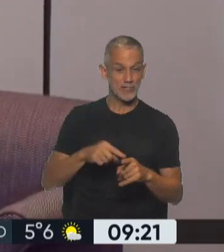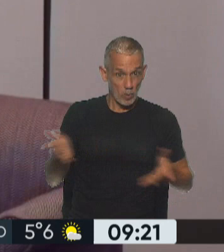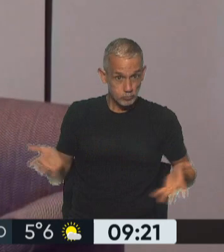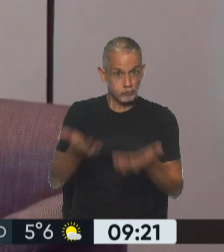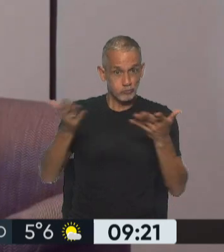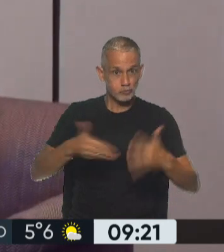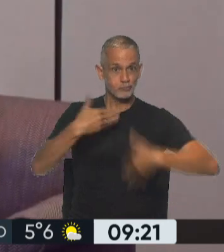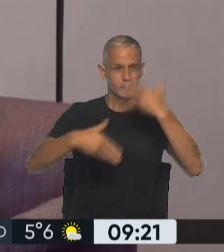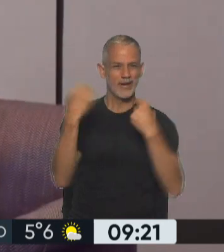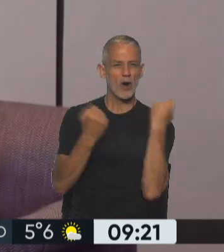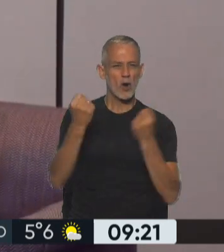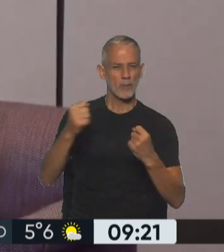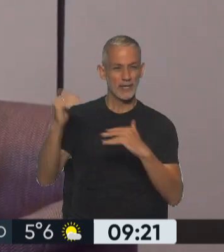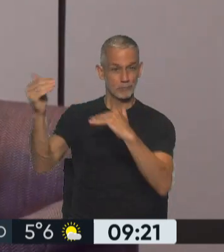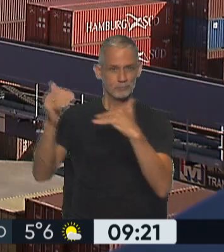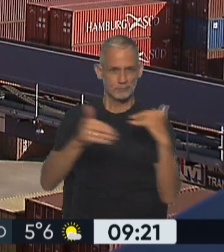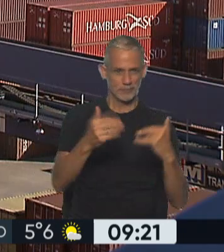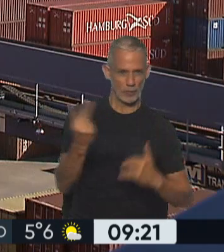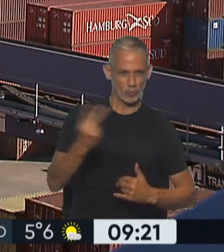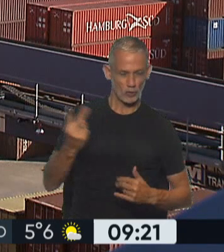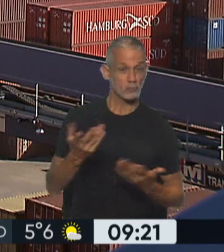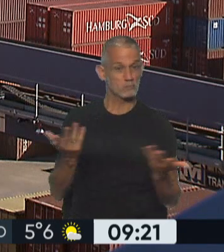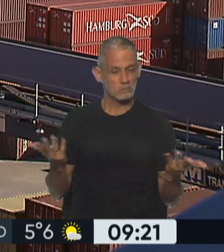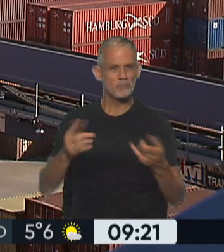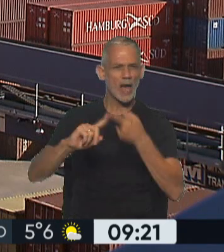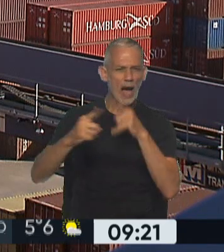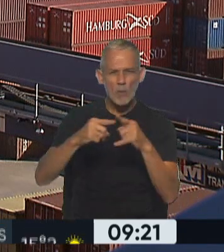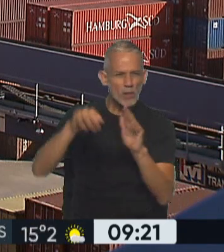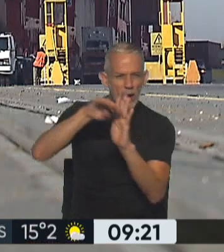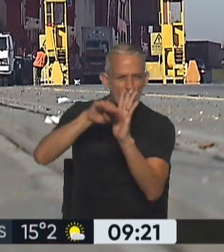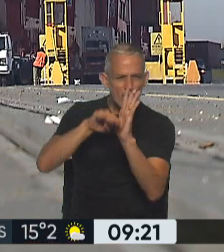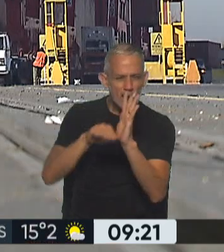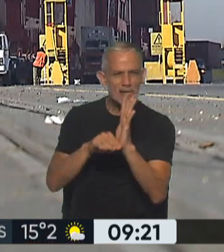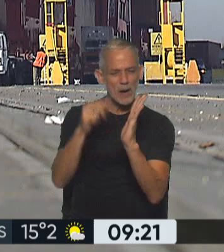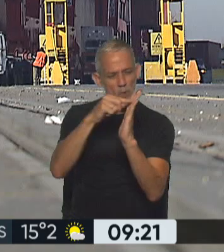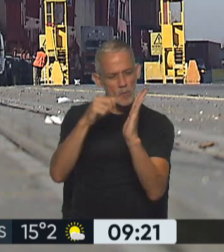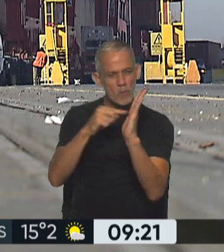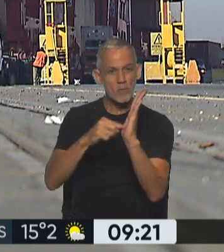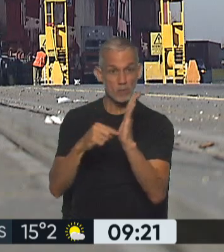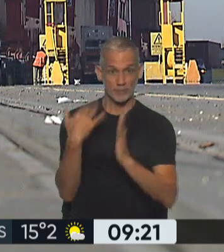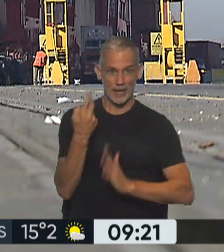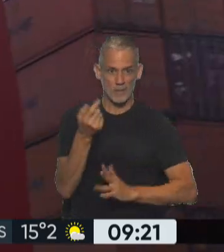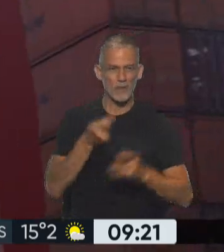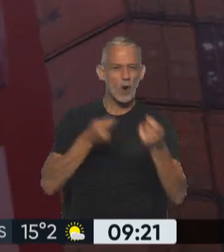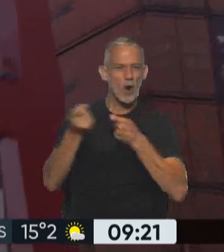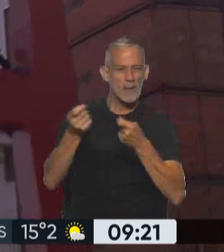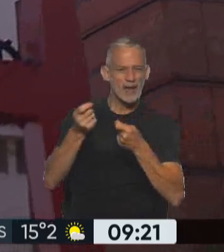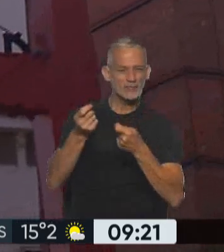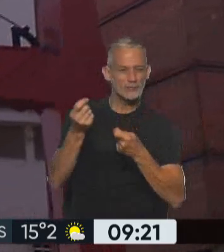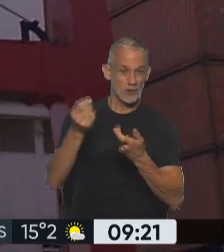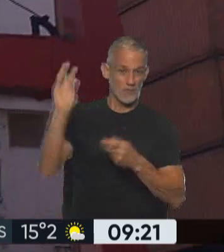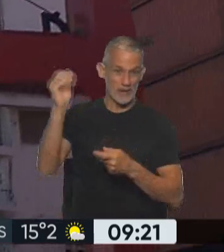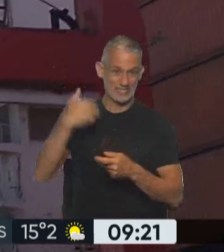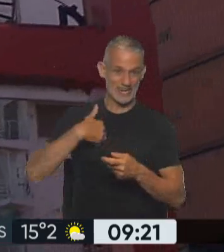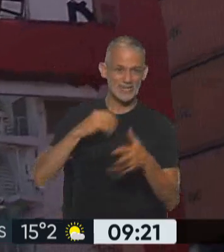su desarrollo económico. Si bien el pacto avanza sobre distintas dimensiones se hace foco en el comercio bilateral y en una